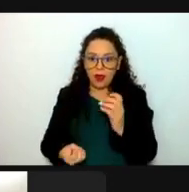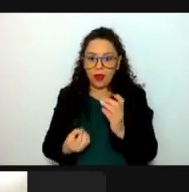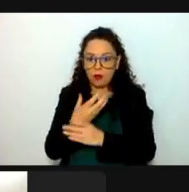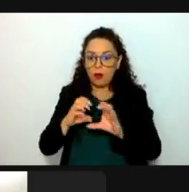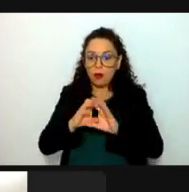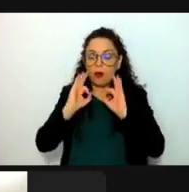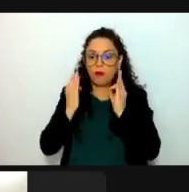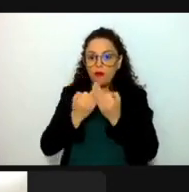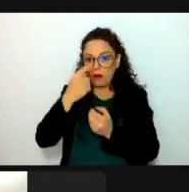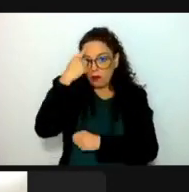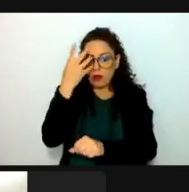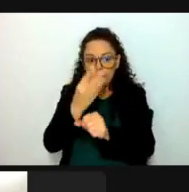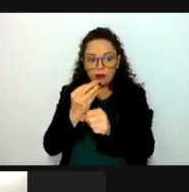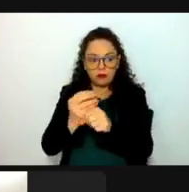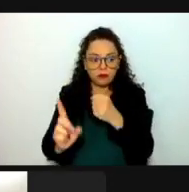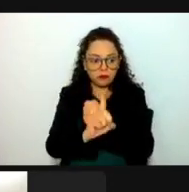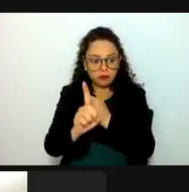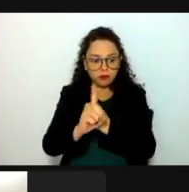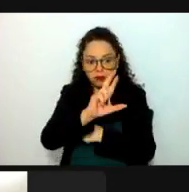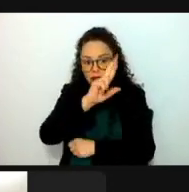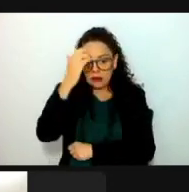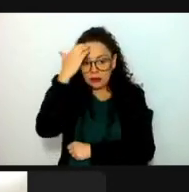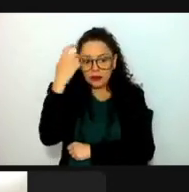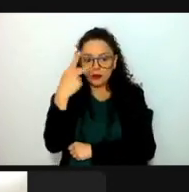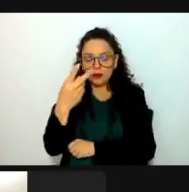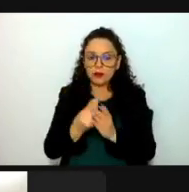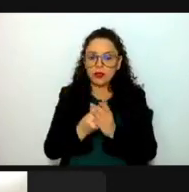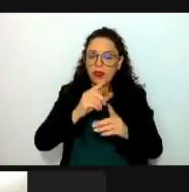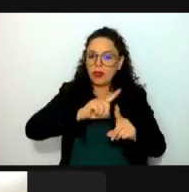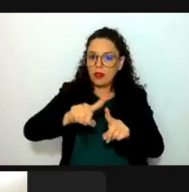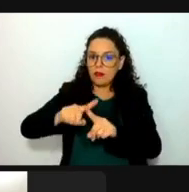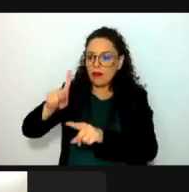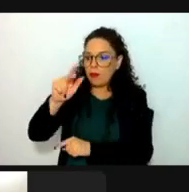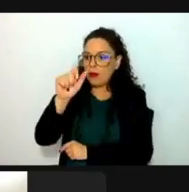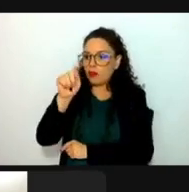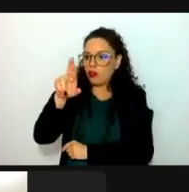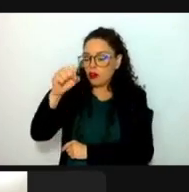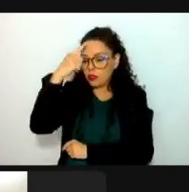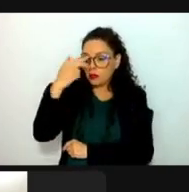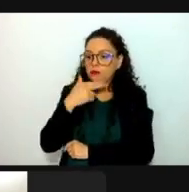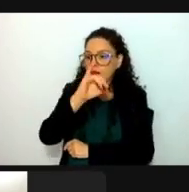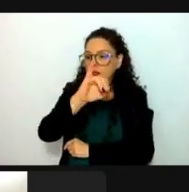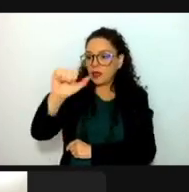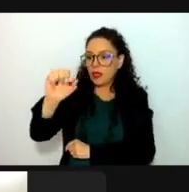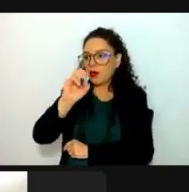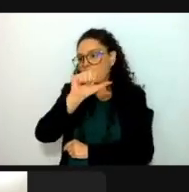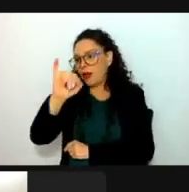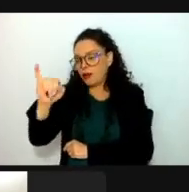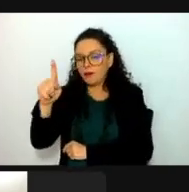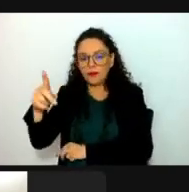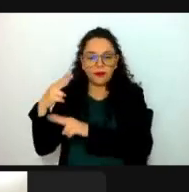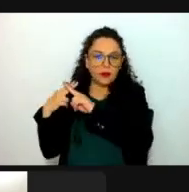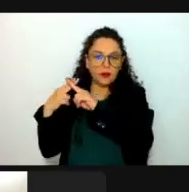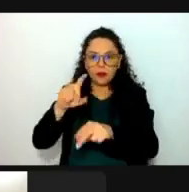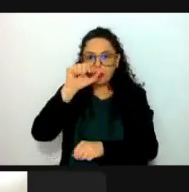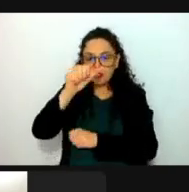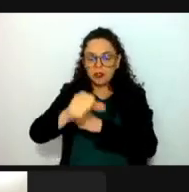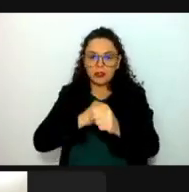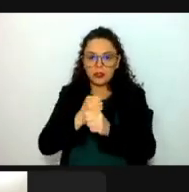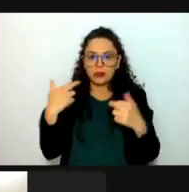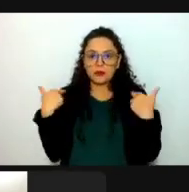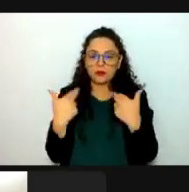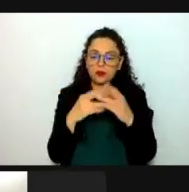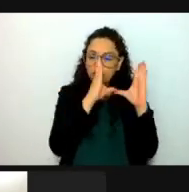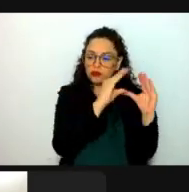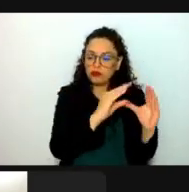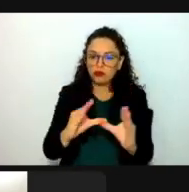en reconocimiento de patrones y modelado de formas para la inteligencia artificial. Tiene una trayectoria de 26 años como docente, tecnólogo e